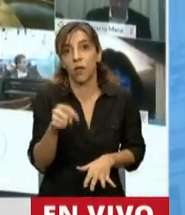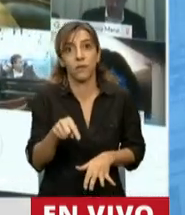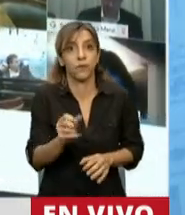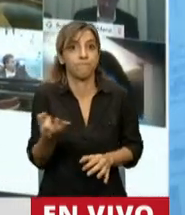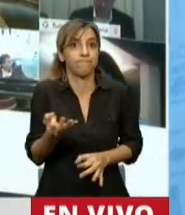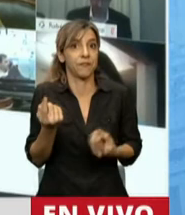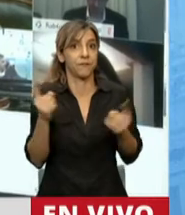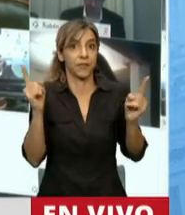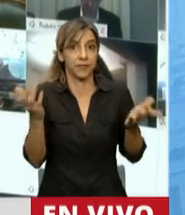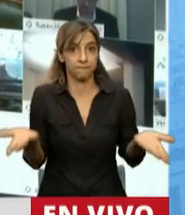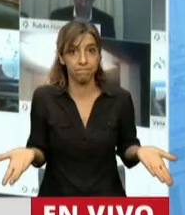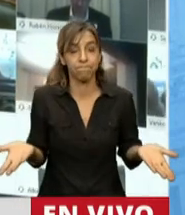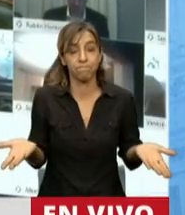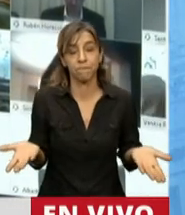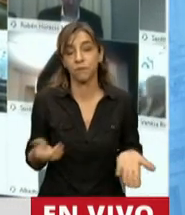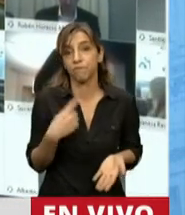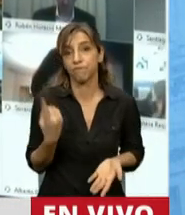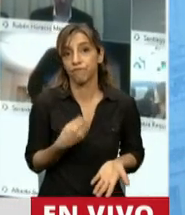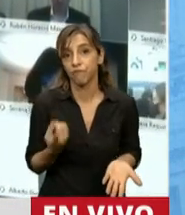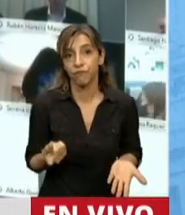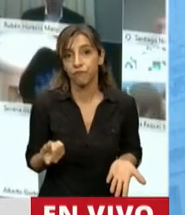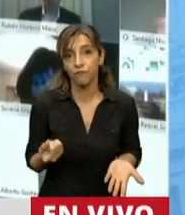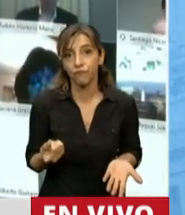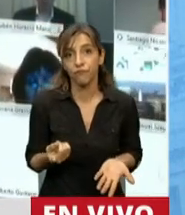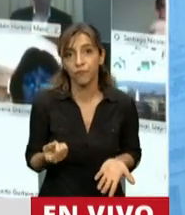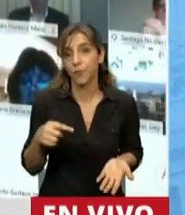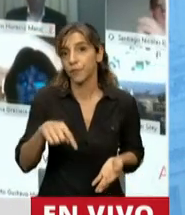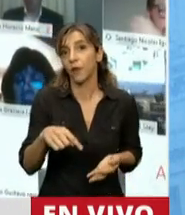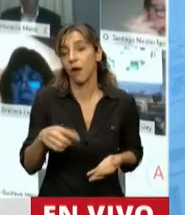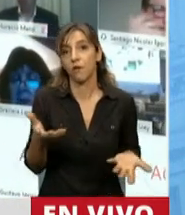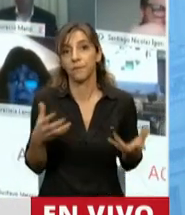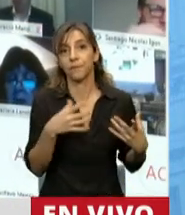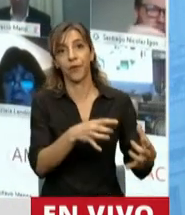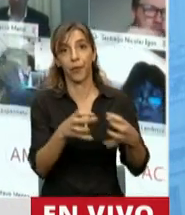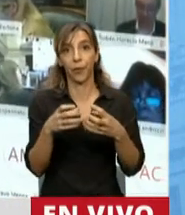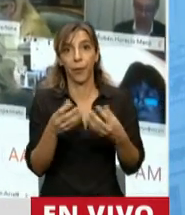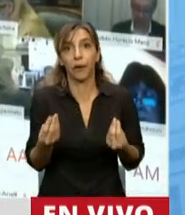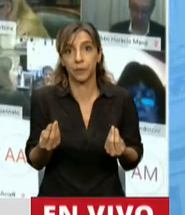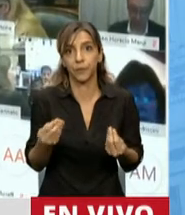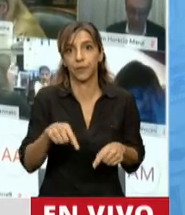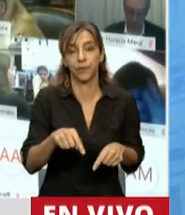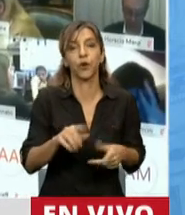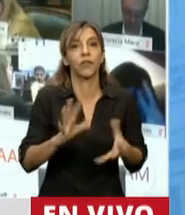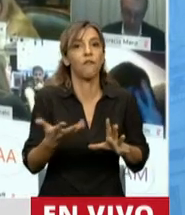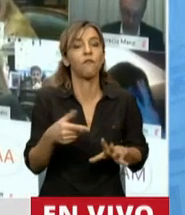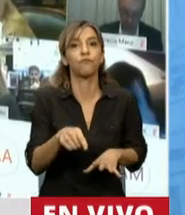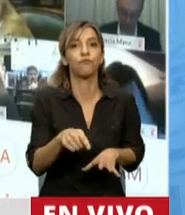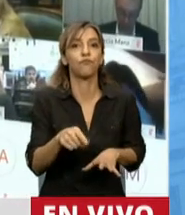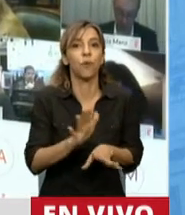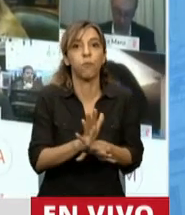vuelvo a hacer ningún tipo de comentario, porque mientras, de alguna manera, estos ingresos, digamos, estos